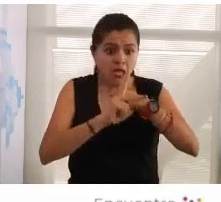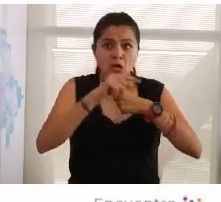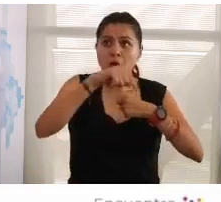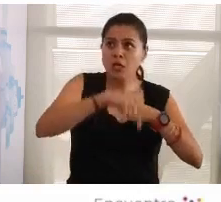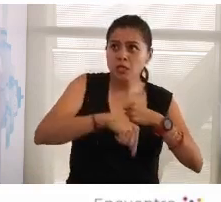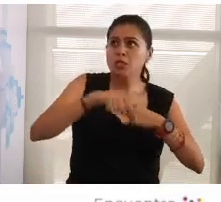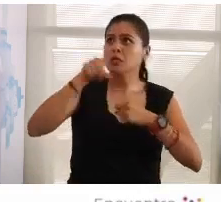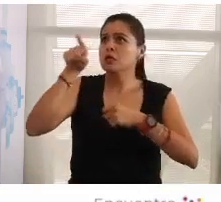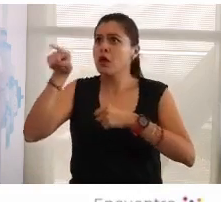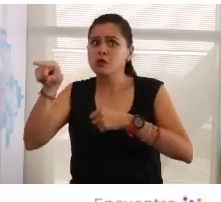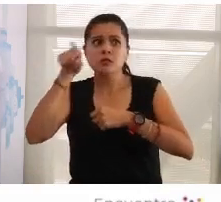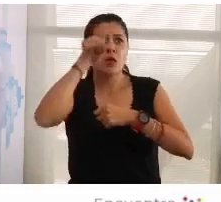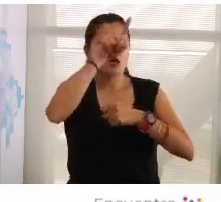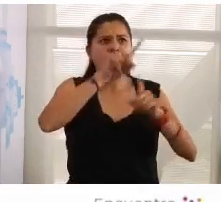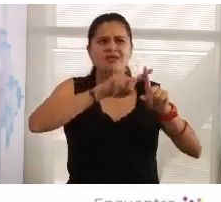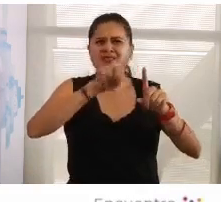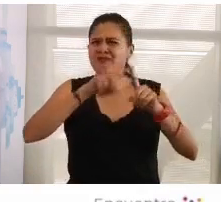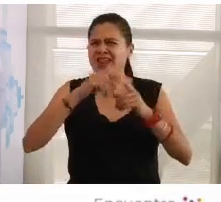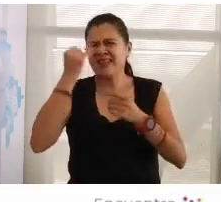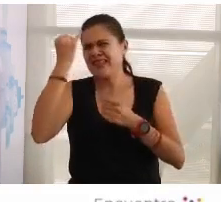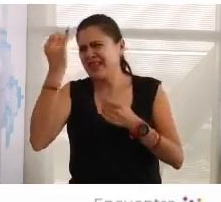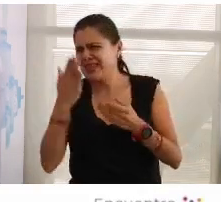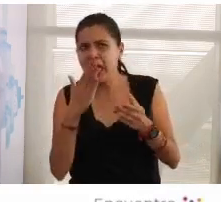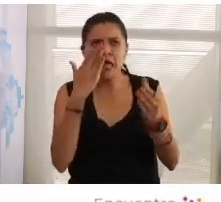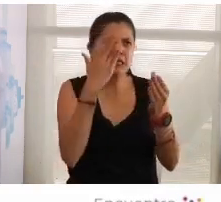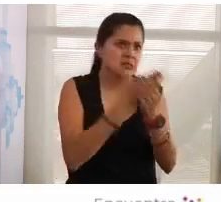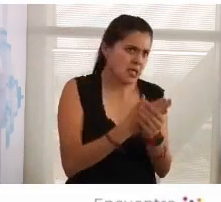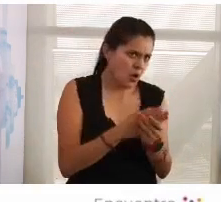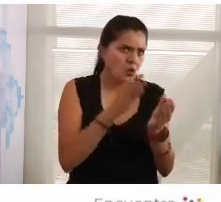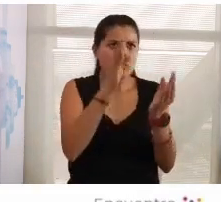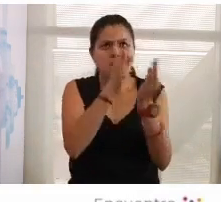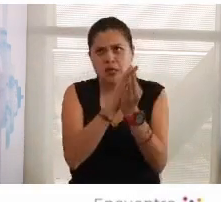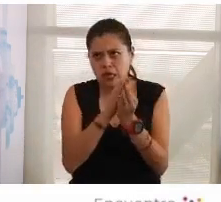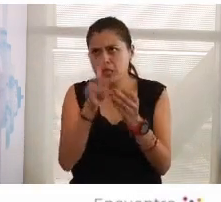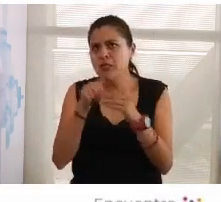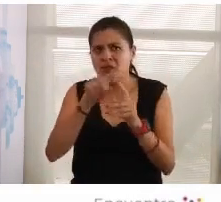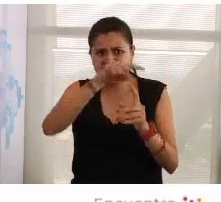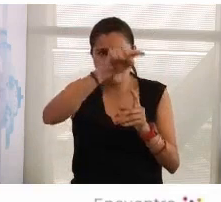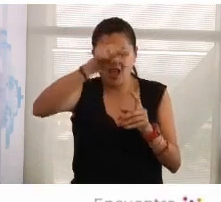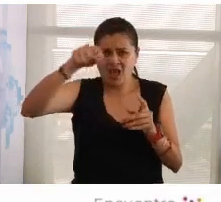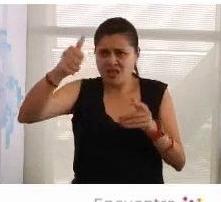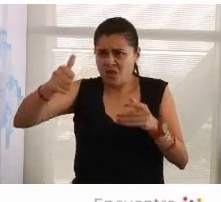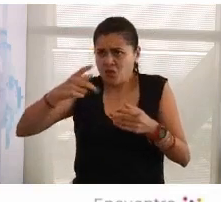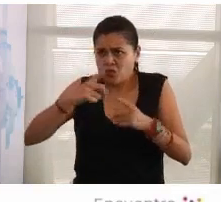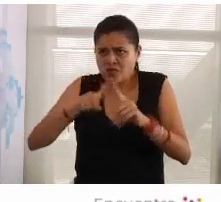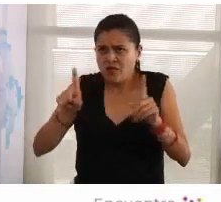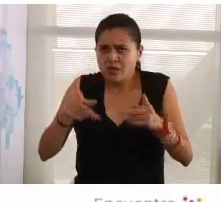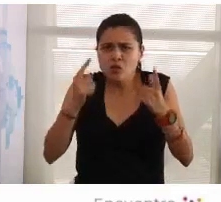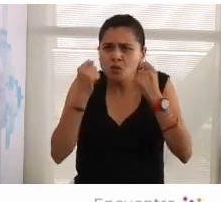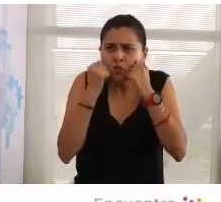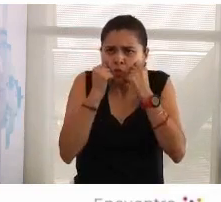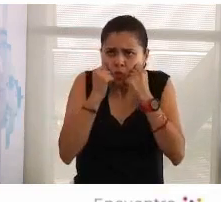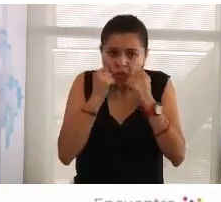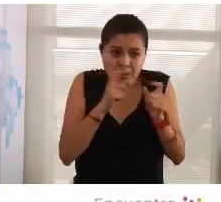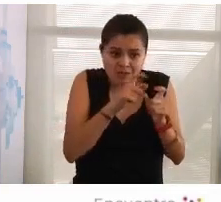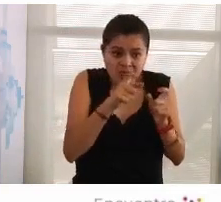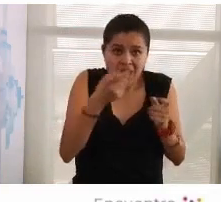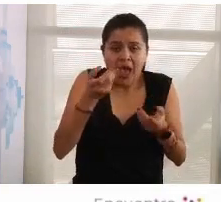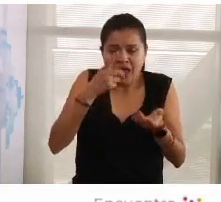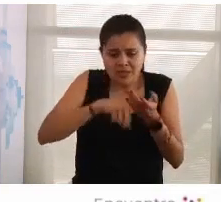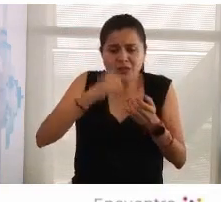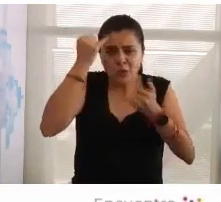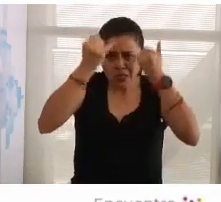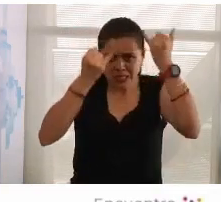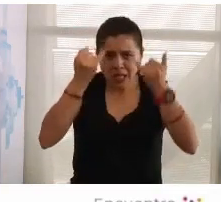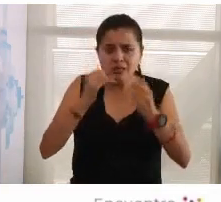aquí tamales tacos tamales pero y tal otra cosa porque primero nadie me tiene que dar